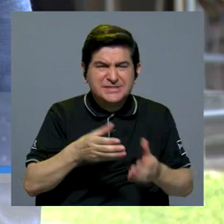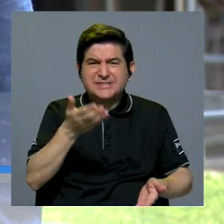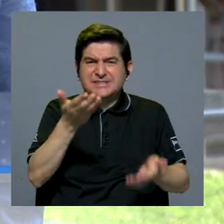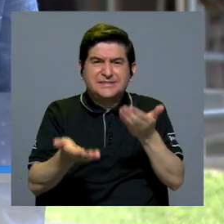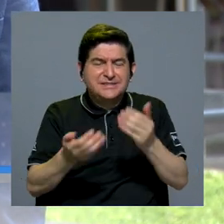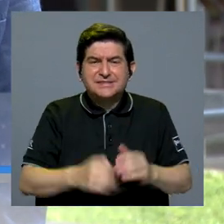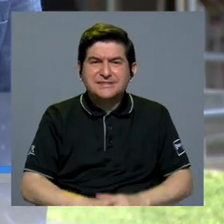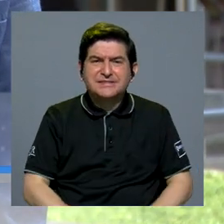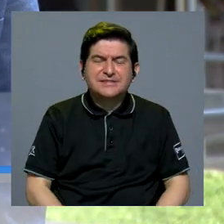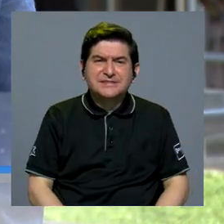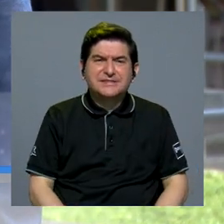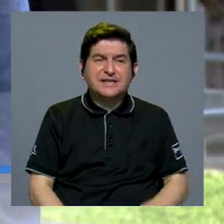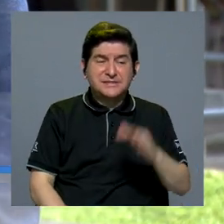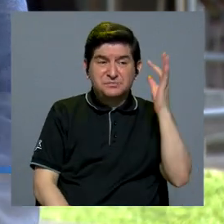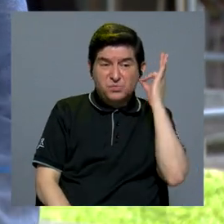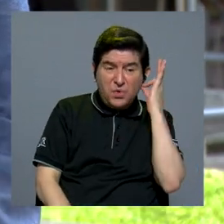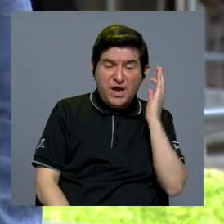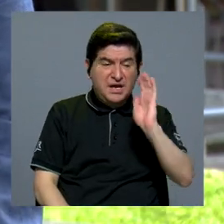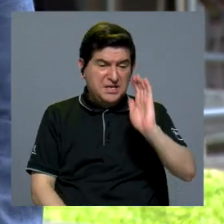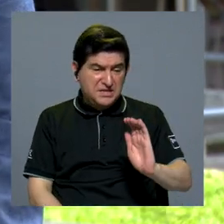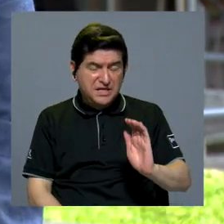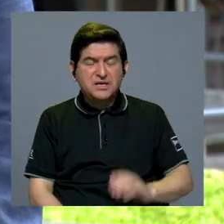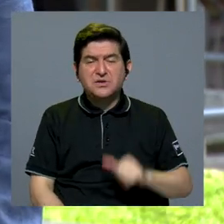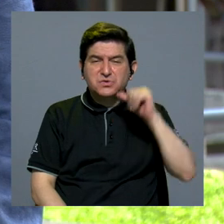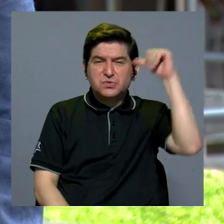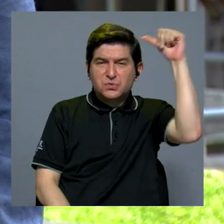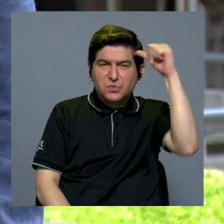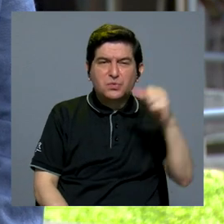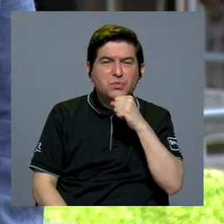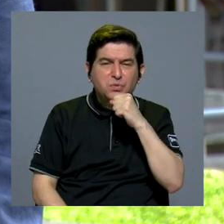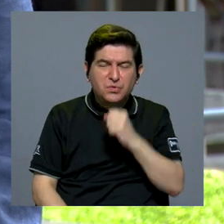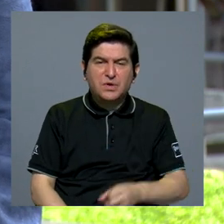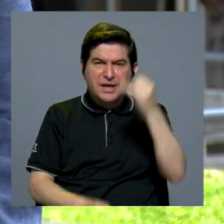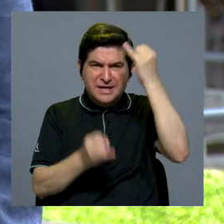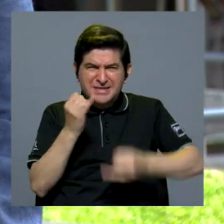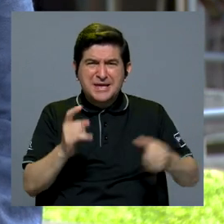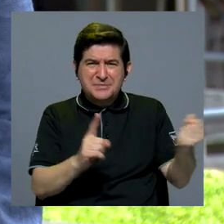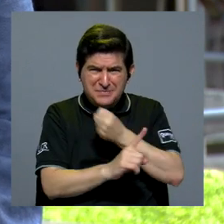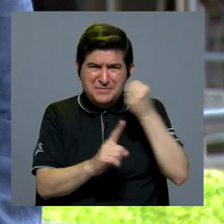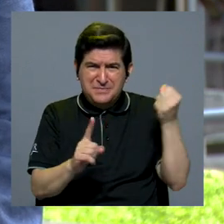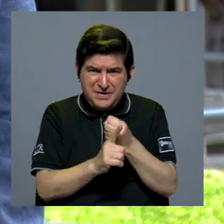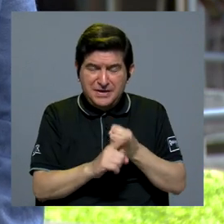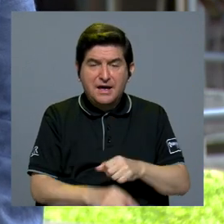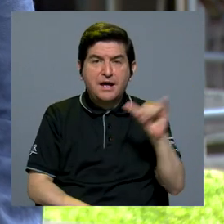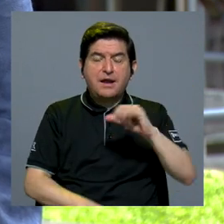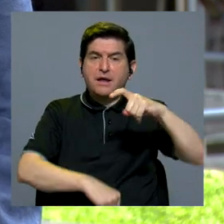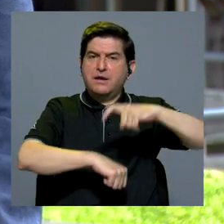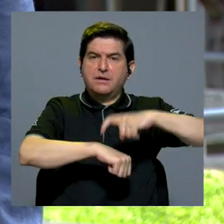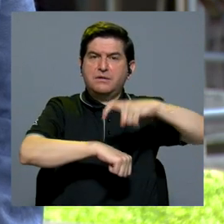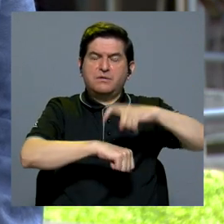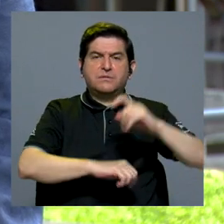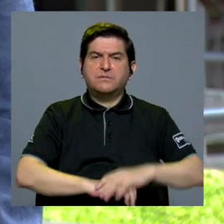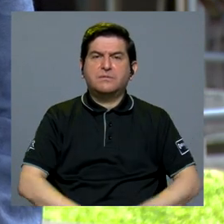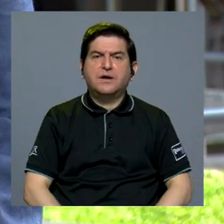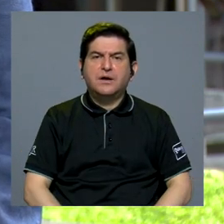en las mujeres, en niños y en viejos, cómo podemos acabar con esa violencia y a la vez